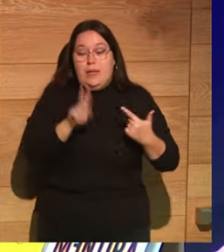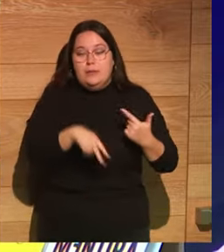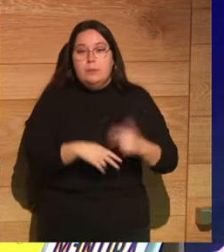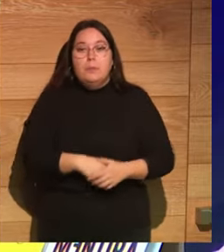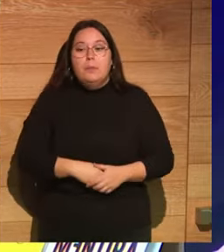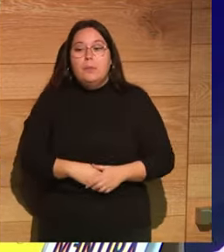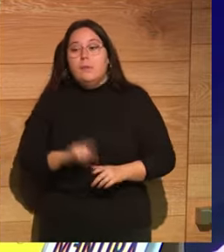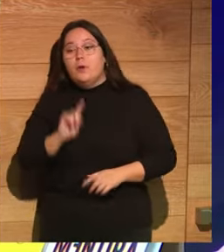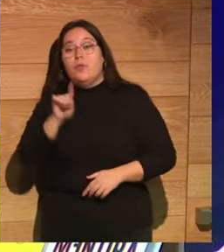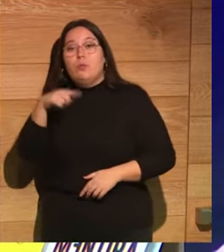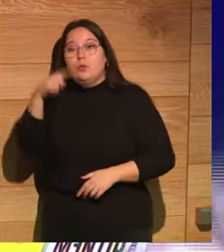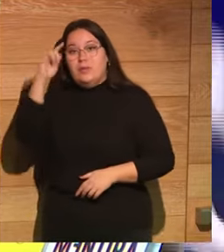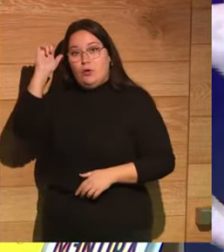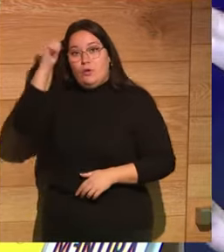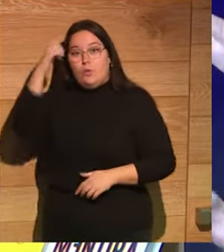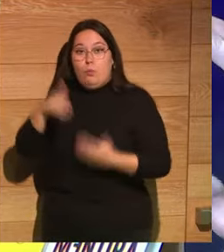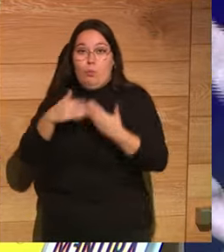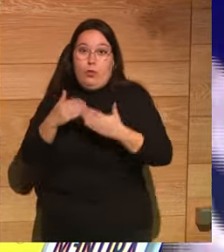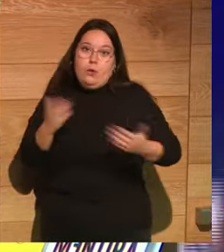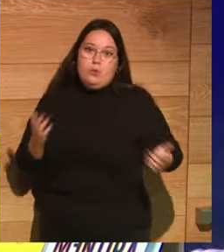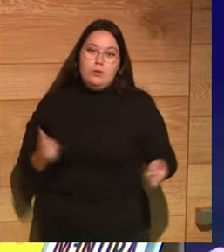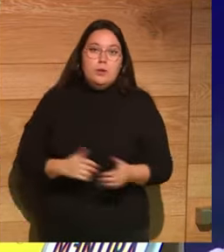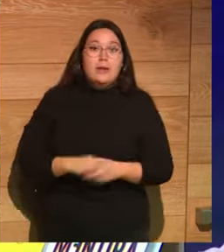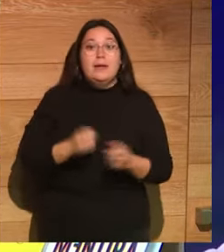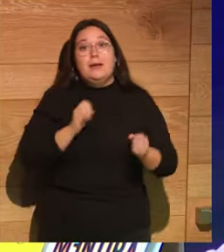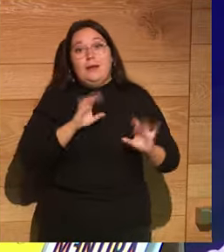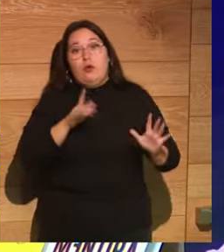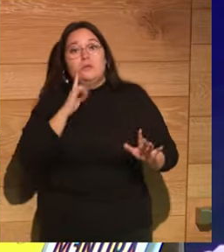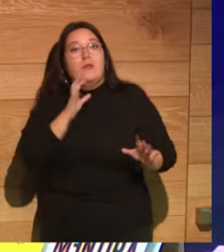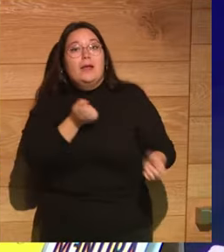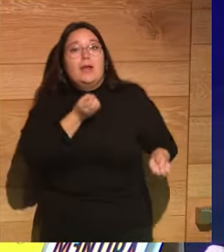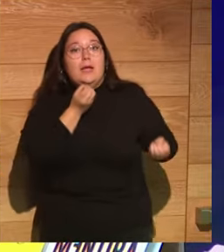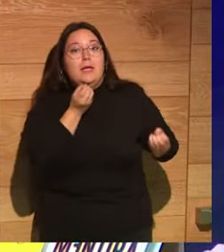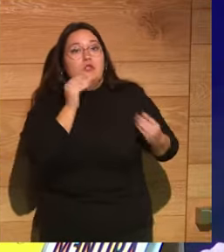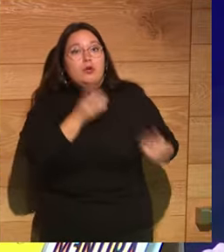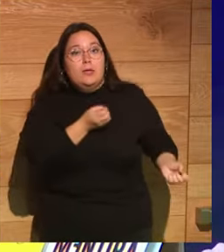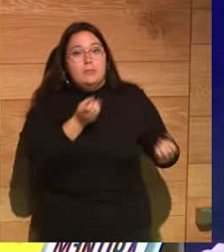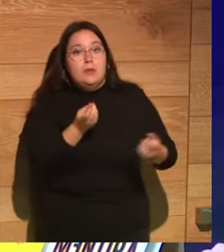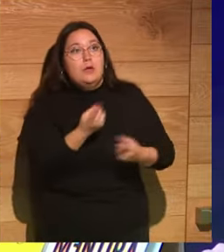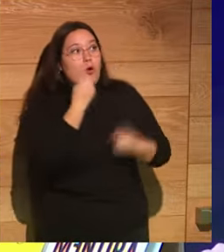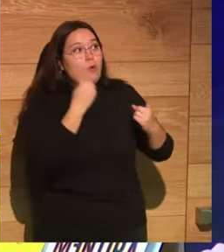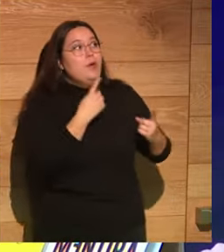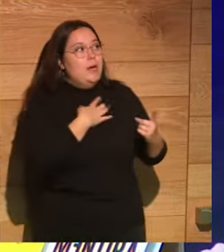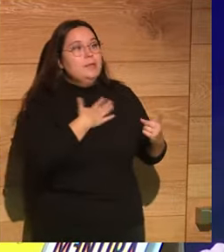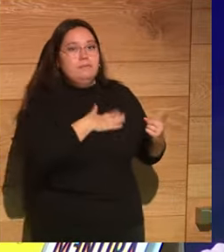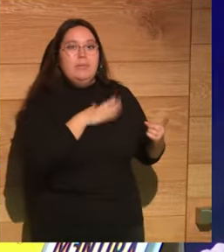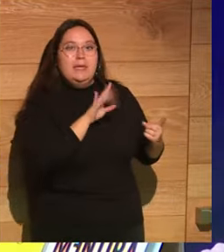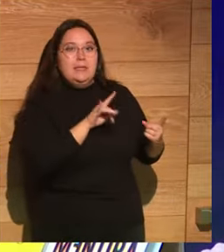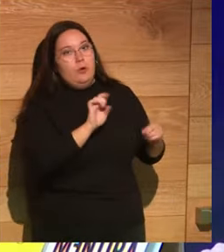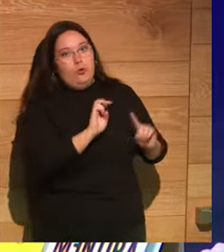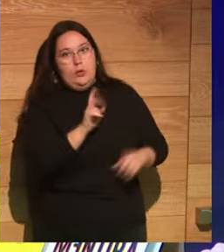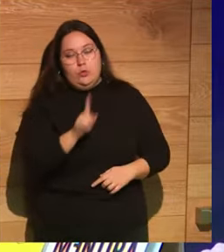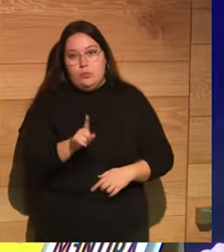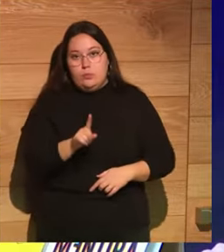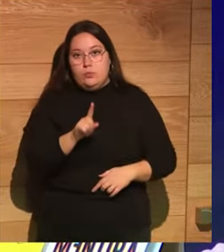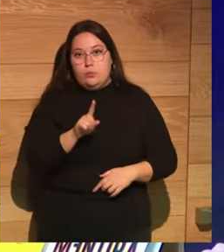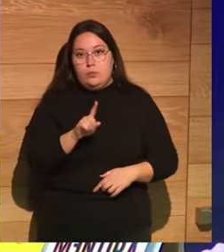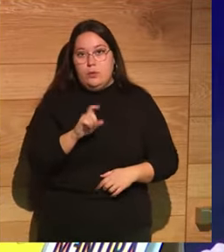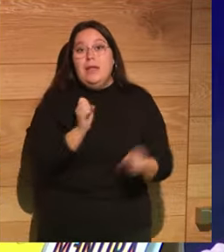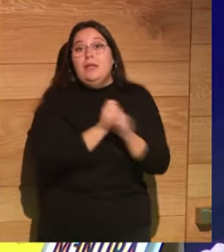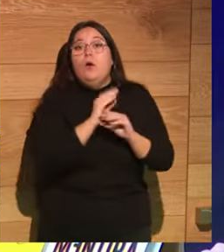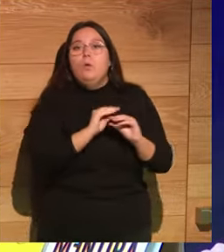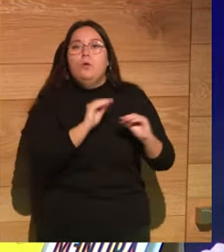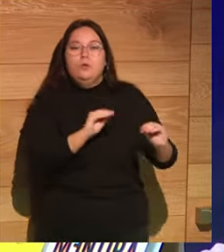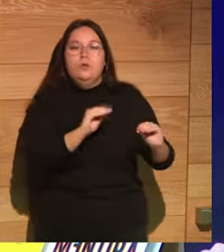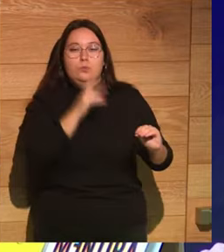entender como el concepto moderno es verdad que a le cuentan historias y de algunas se fía de algunas pero es verdad que la obra de Plinio es muy interesante